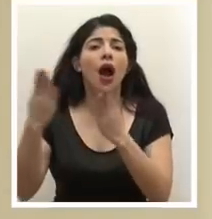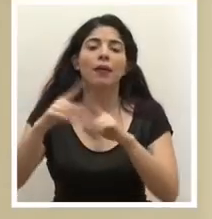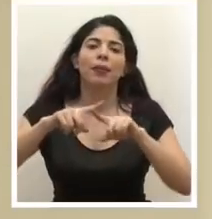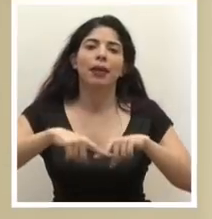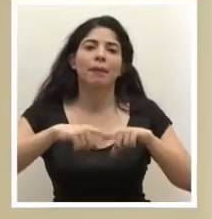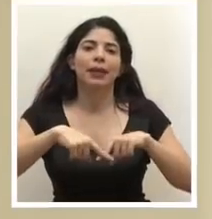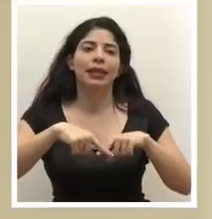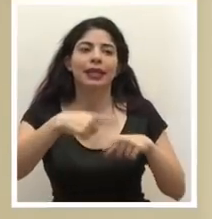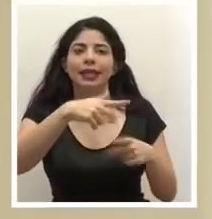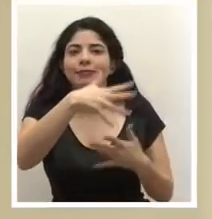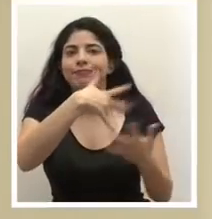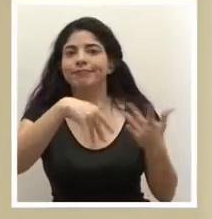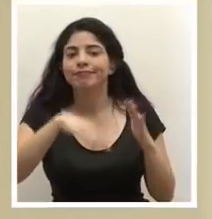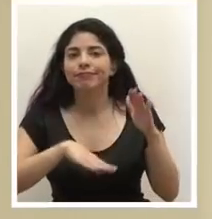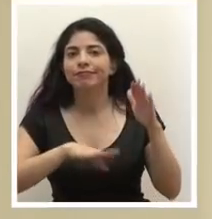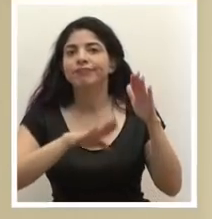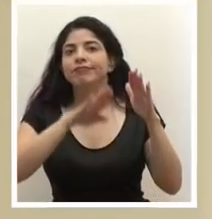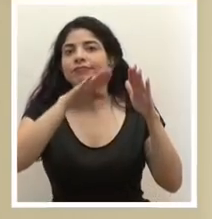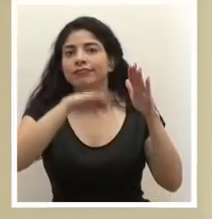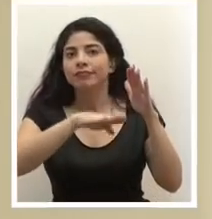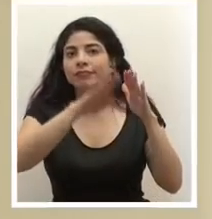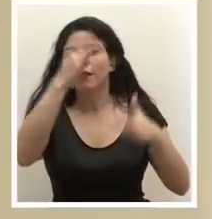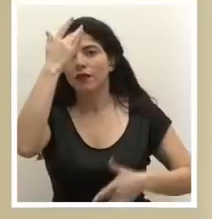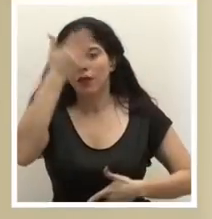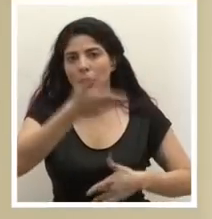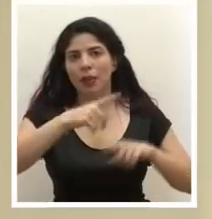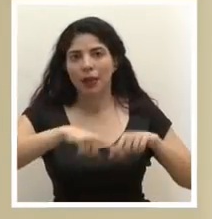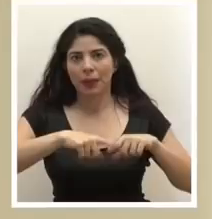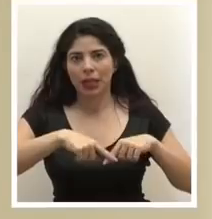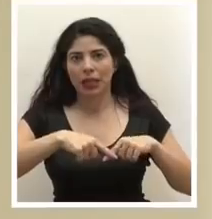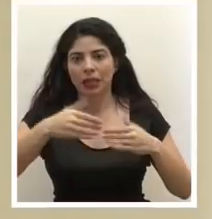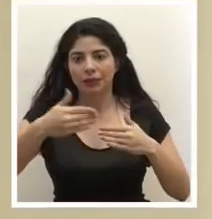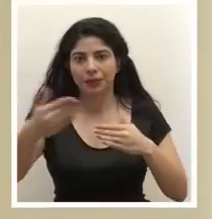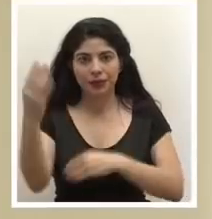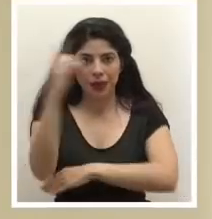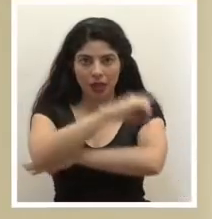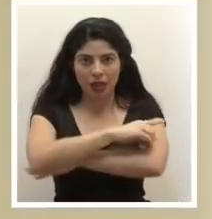de la curva y de los casos en los siguientes días.